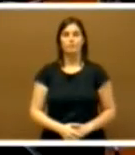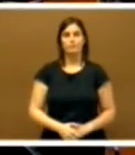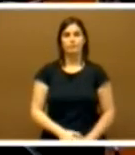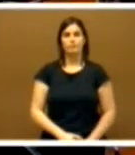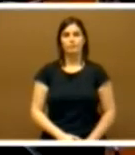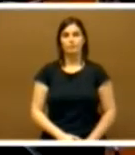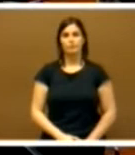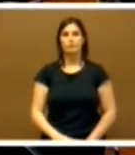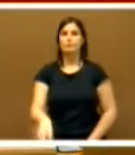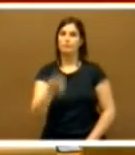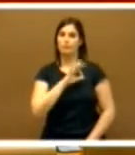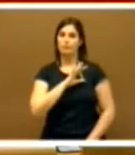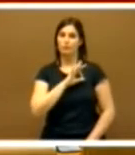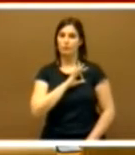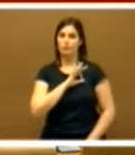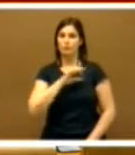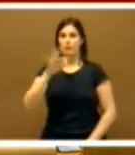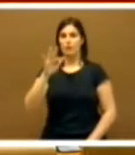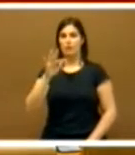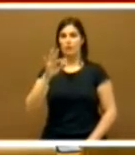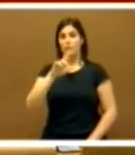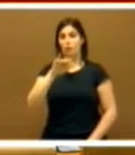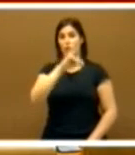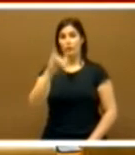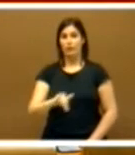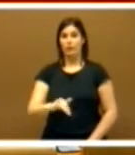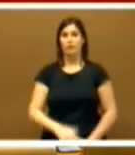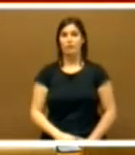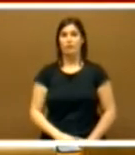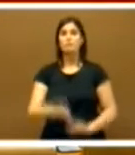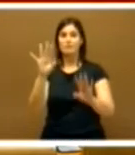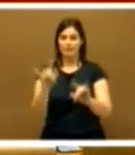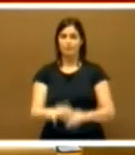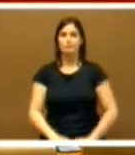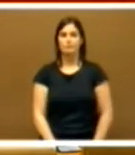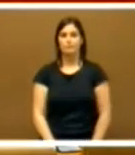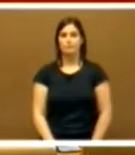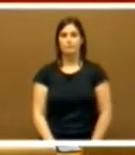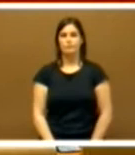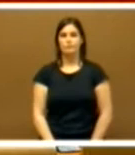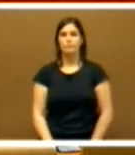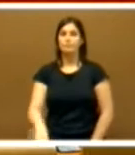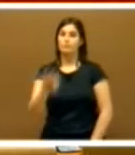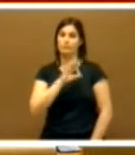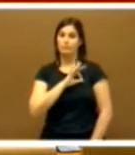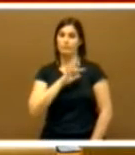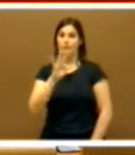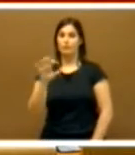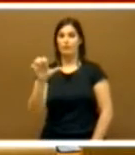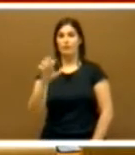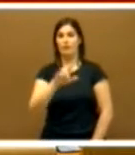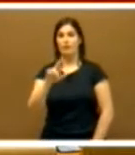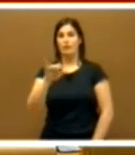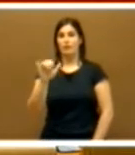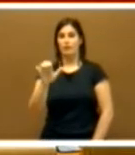Doña Consuelo de Fátima Rodríguez Píriz Don Juan Ramón Ferreira Díaz